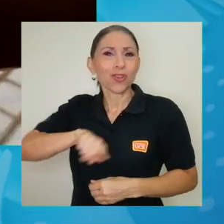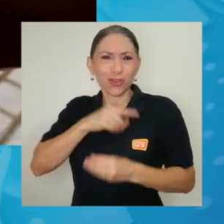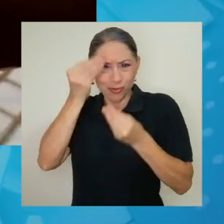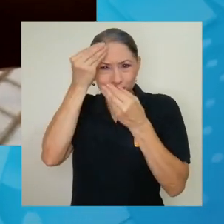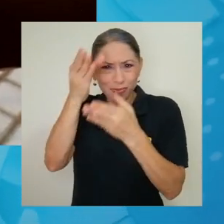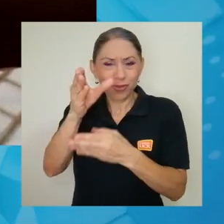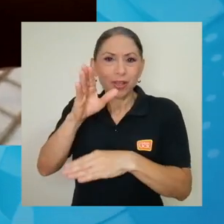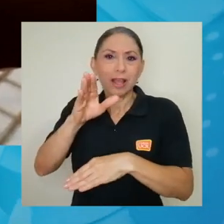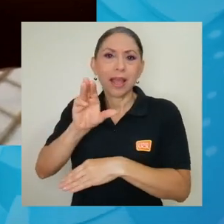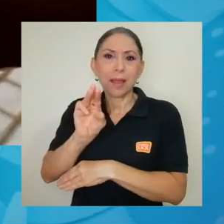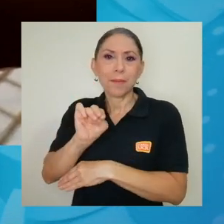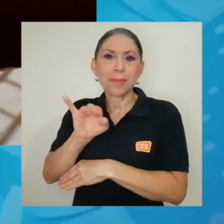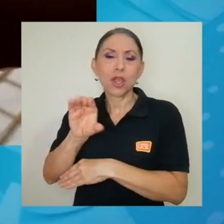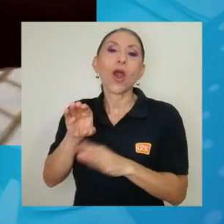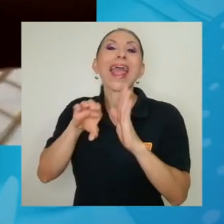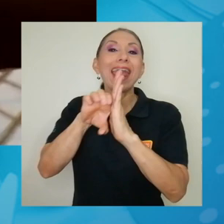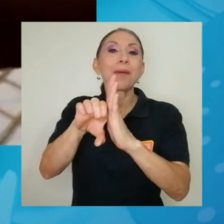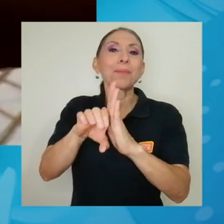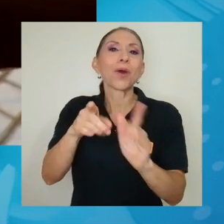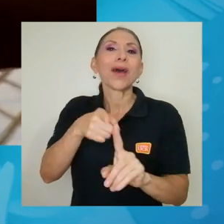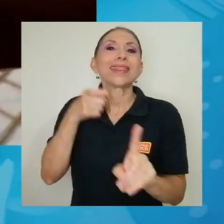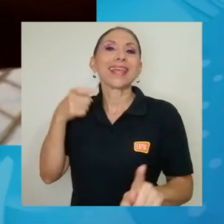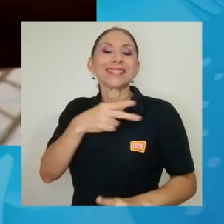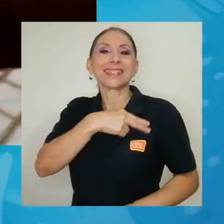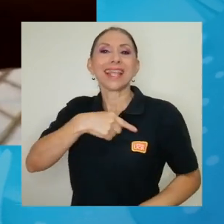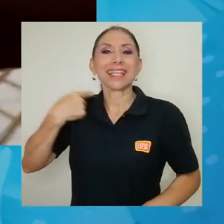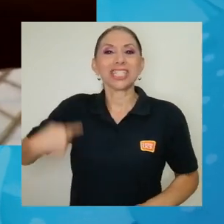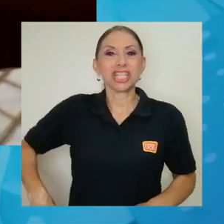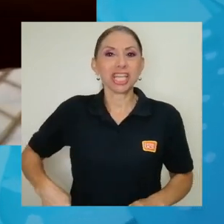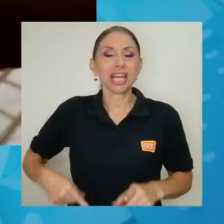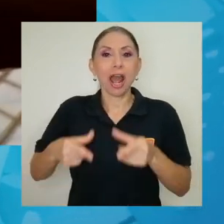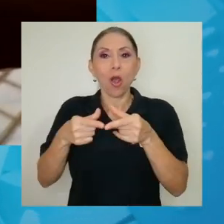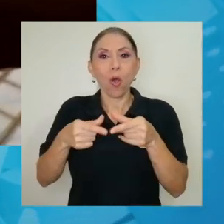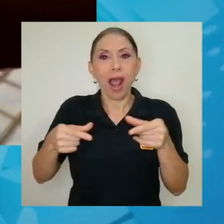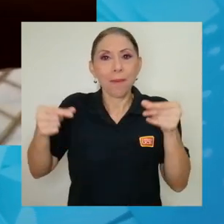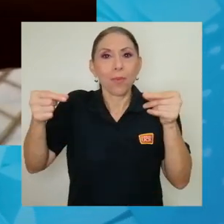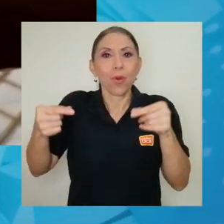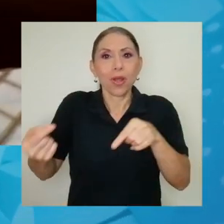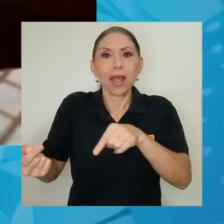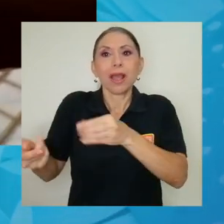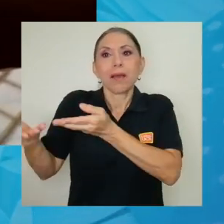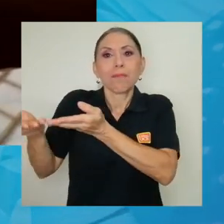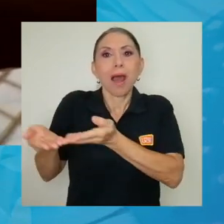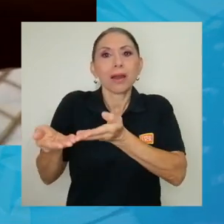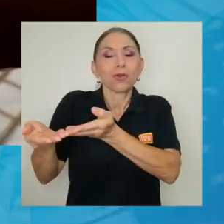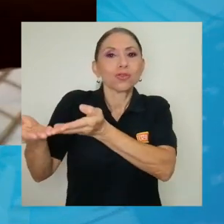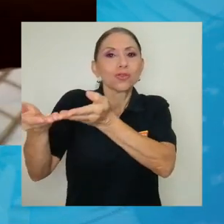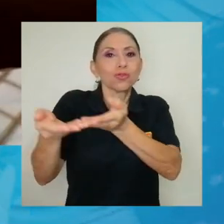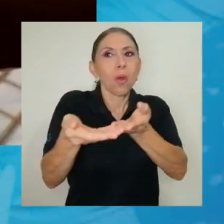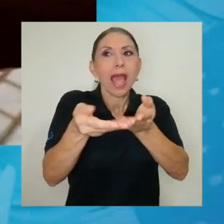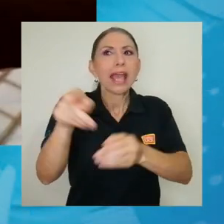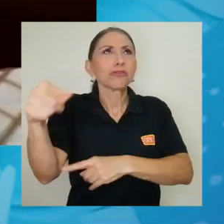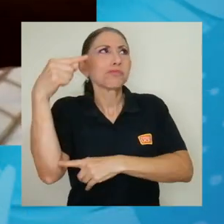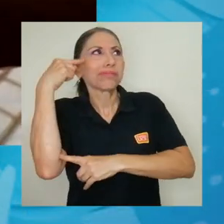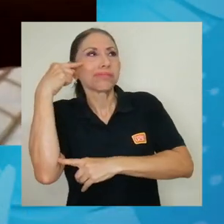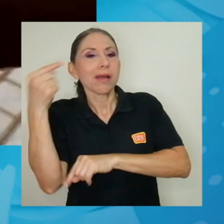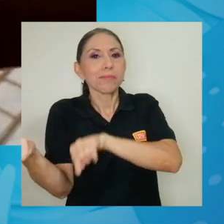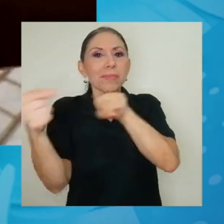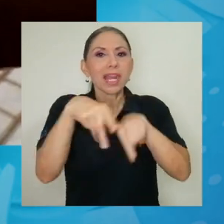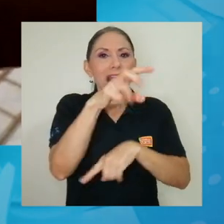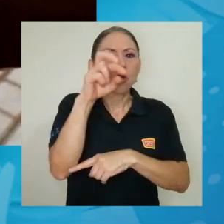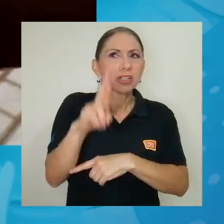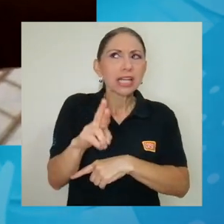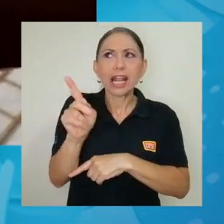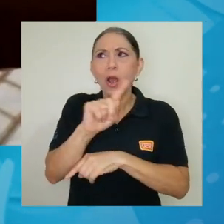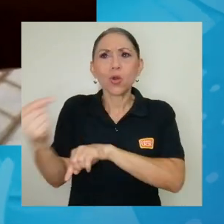por ejemplo, de barcos que vienen de China o de Japón, una cosa así, para planear a ver si venían a Costa Rica o no